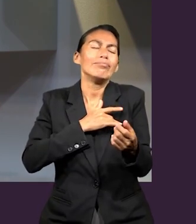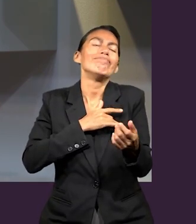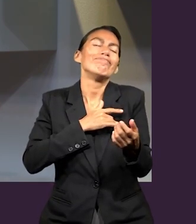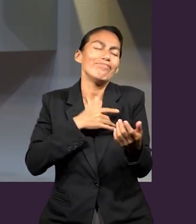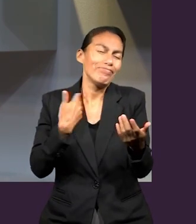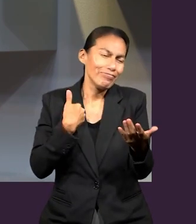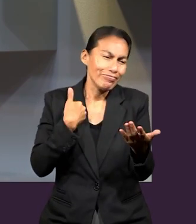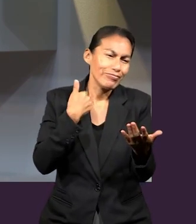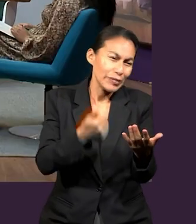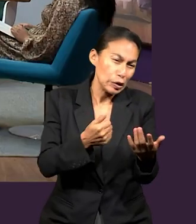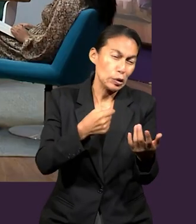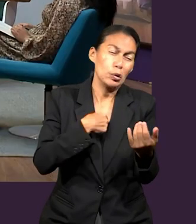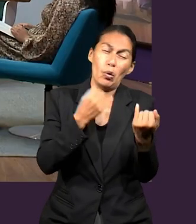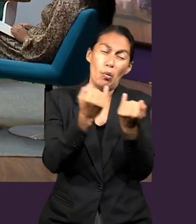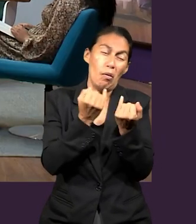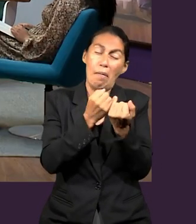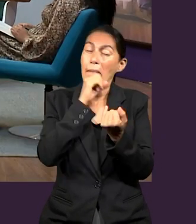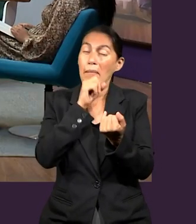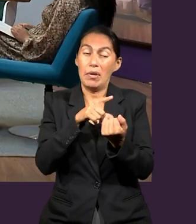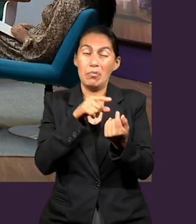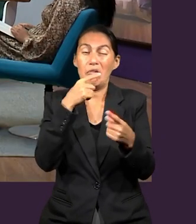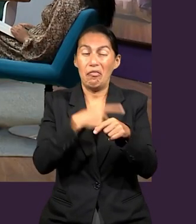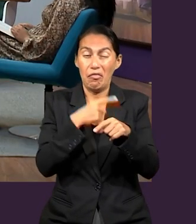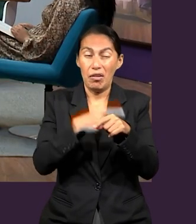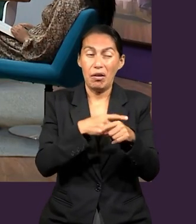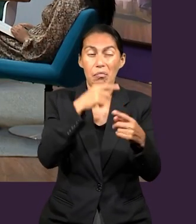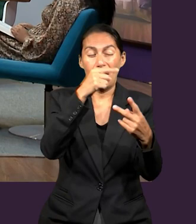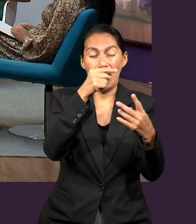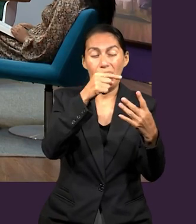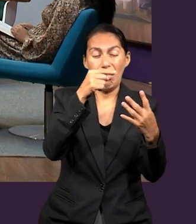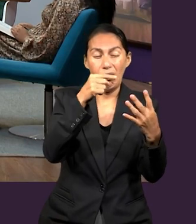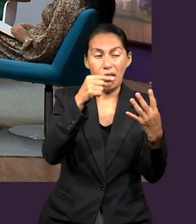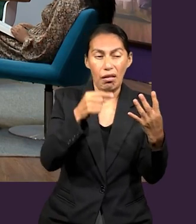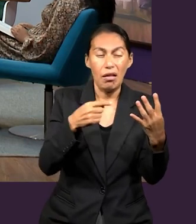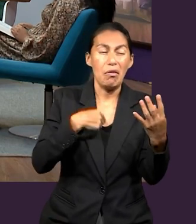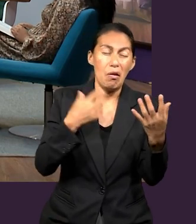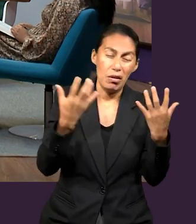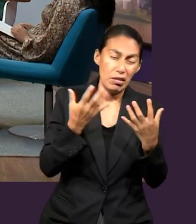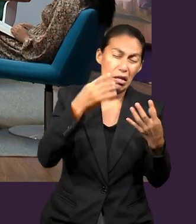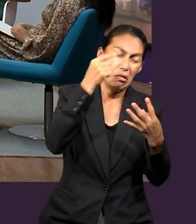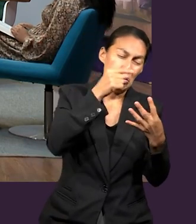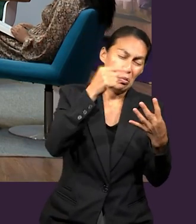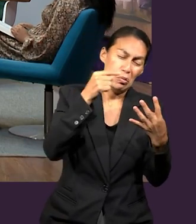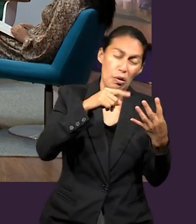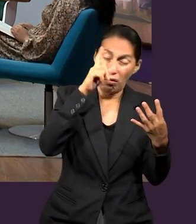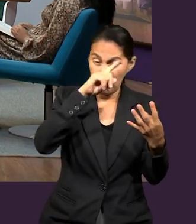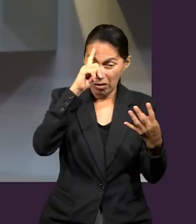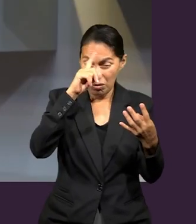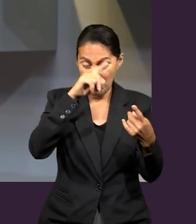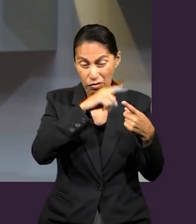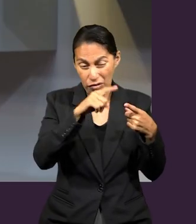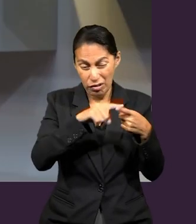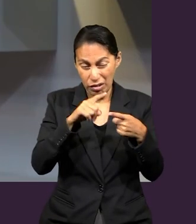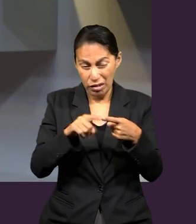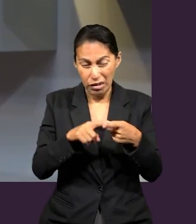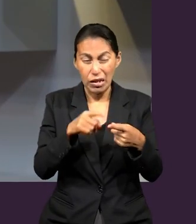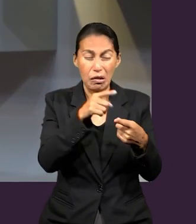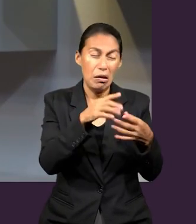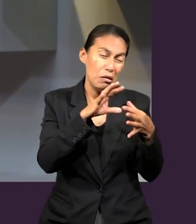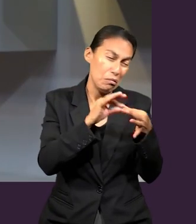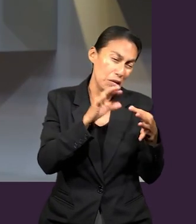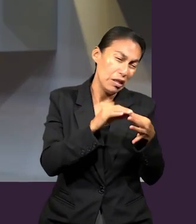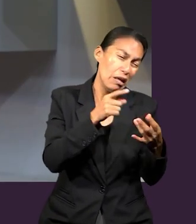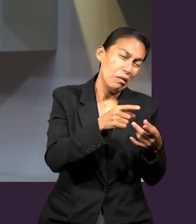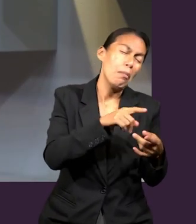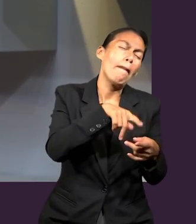ti es empatía. Oye, yo también me enfermé de eso. ¿Sabes qué? Tomé este medicamento, me recetaron esto por tres días, se me dio una mejoría